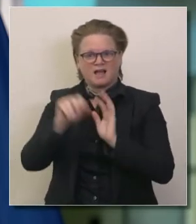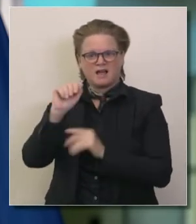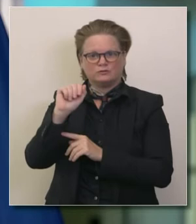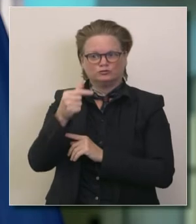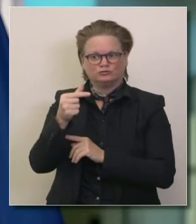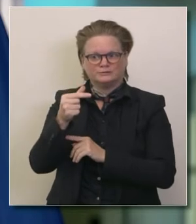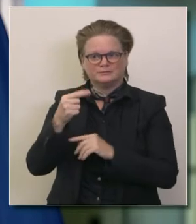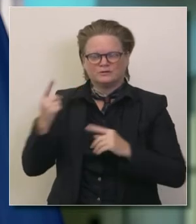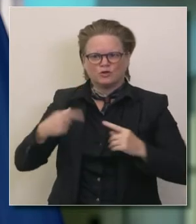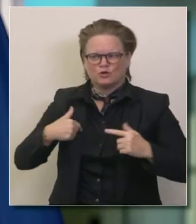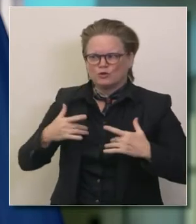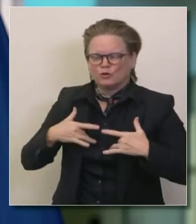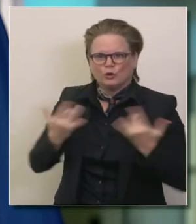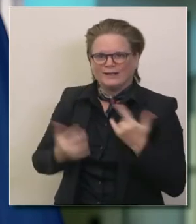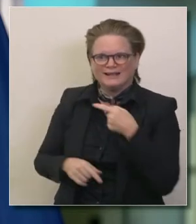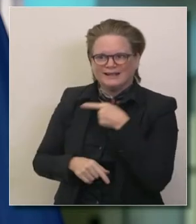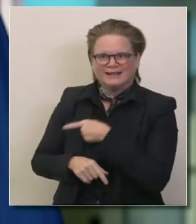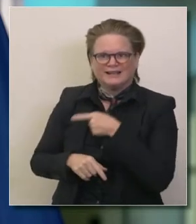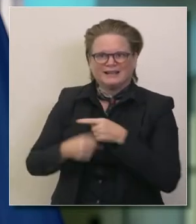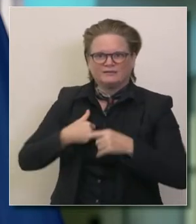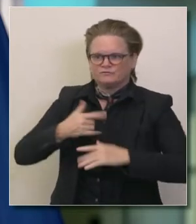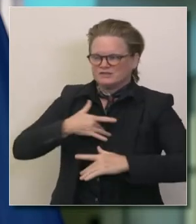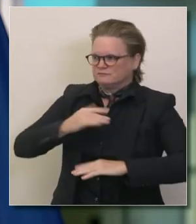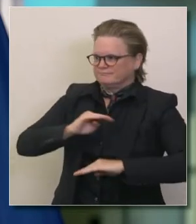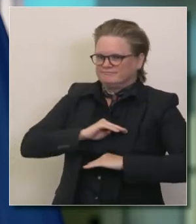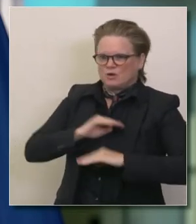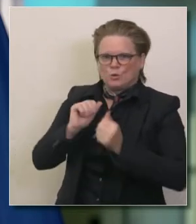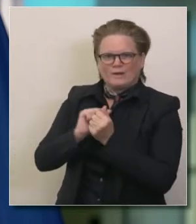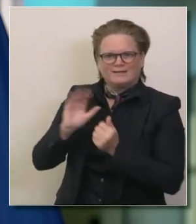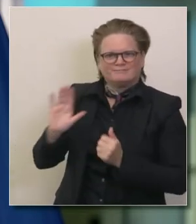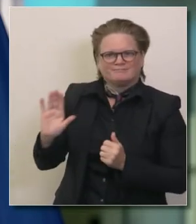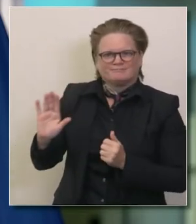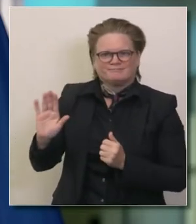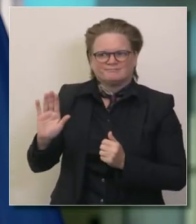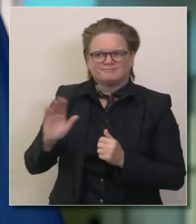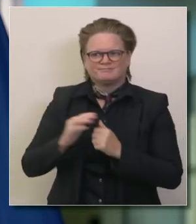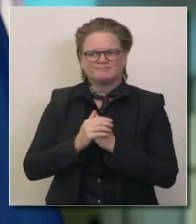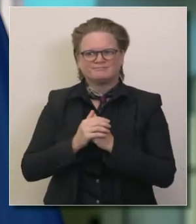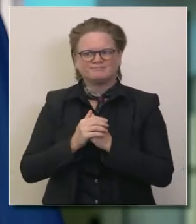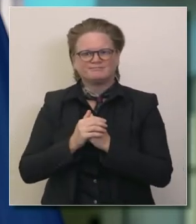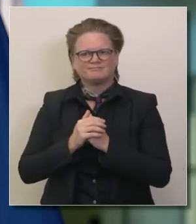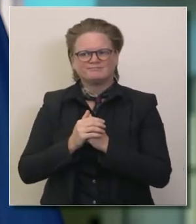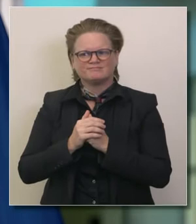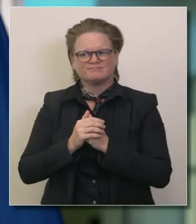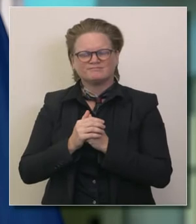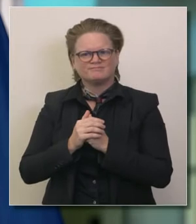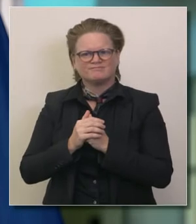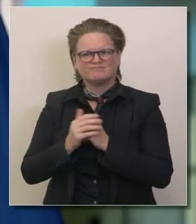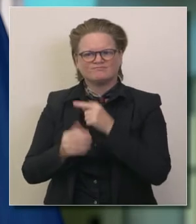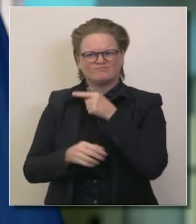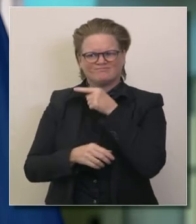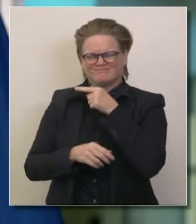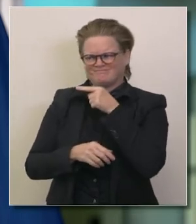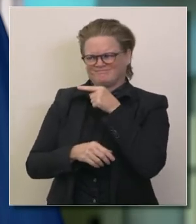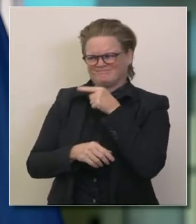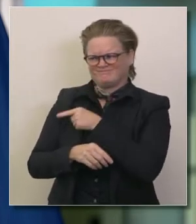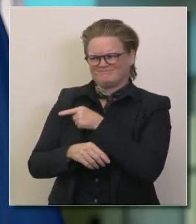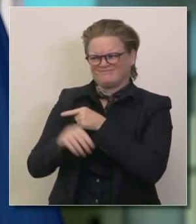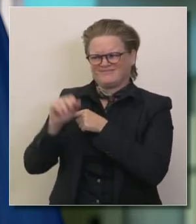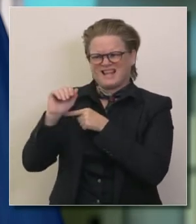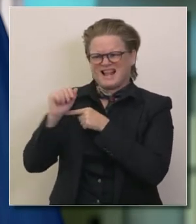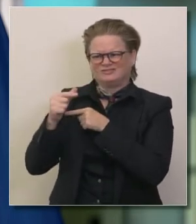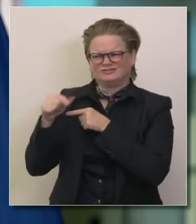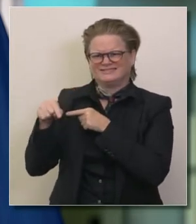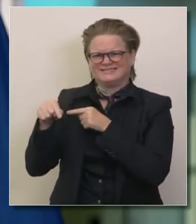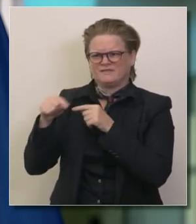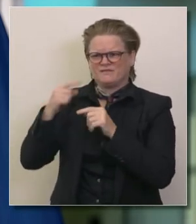muy entusiasmado por esta selección estoy muy complacido no sólo por él sino por nuestro estado y por nuestro